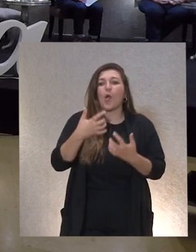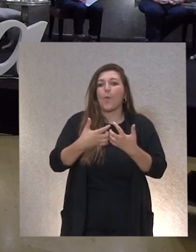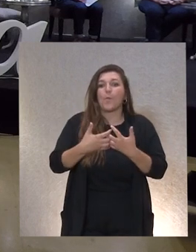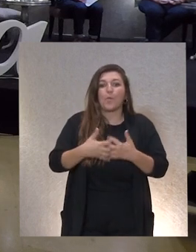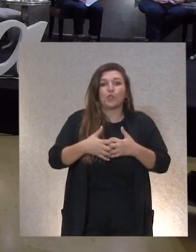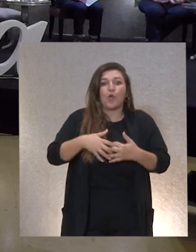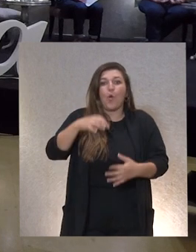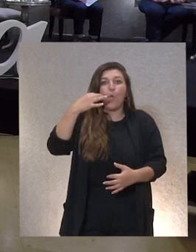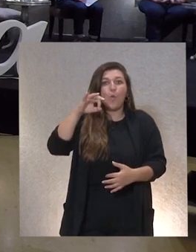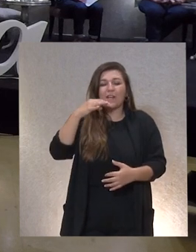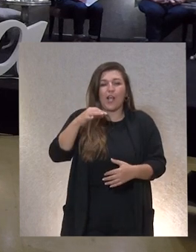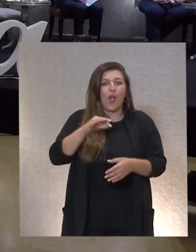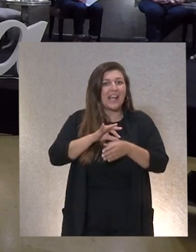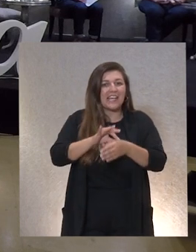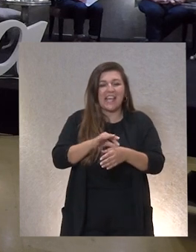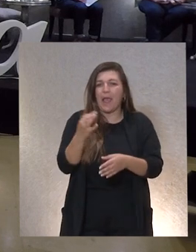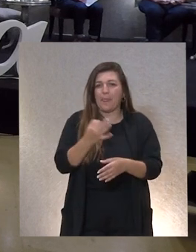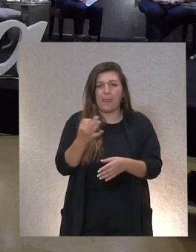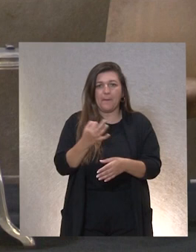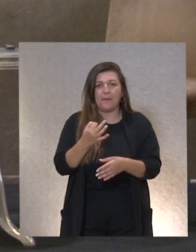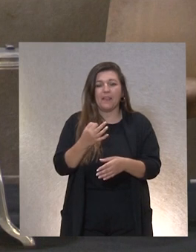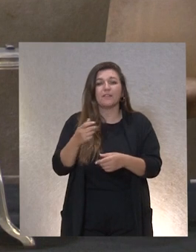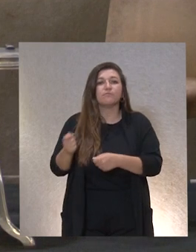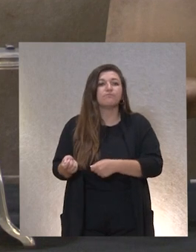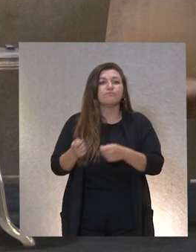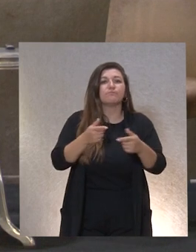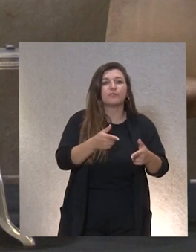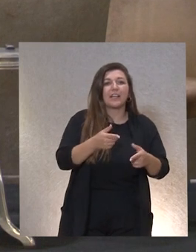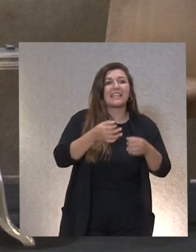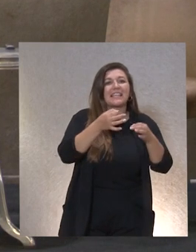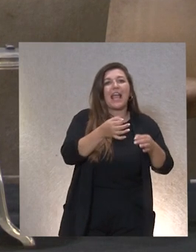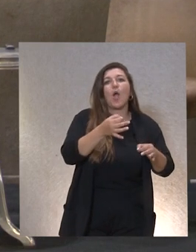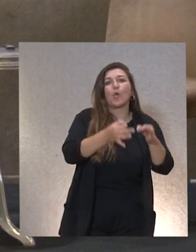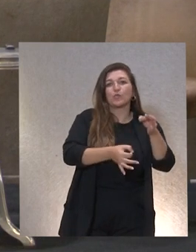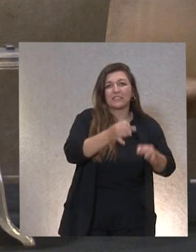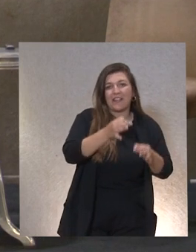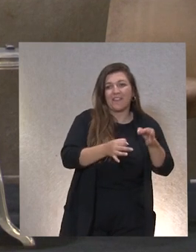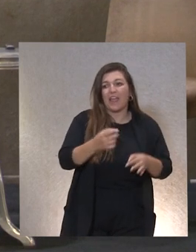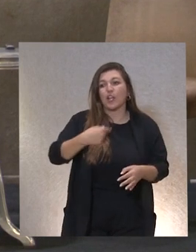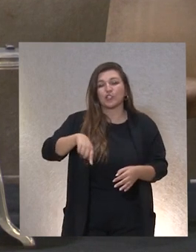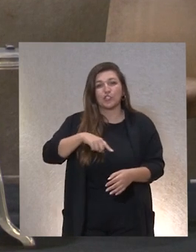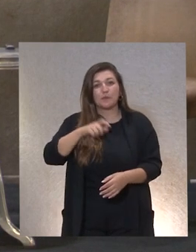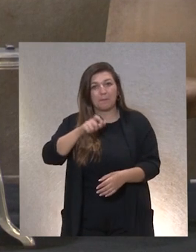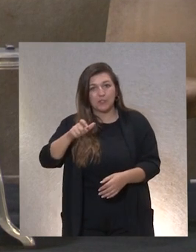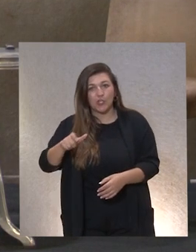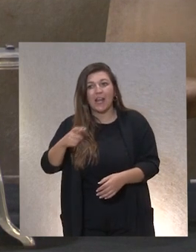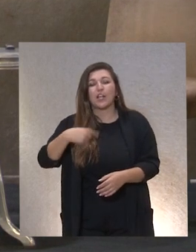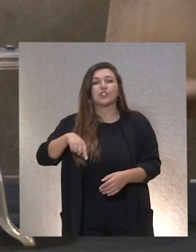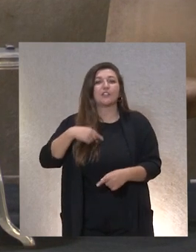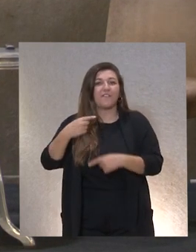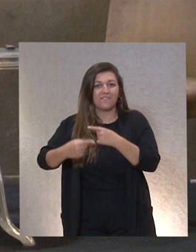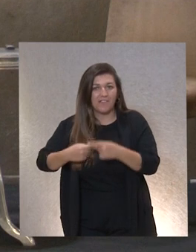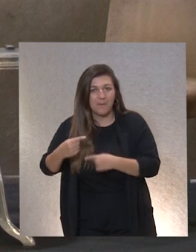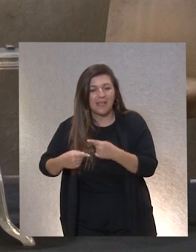nos tiene que guiar que es llegar a la justicia y llegar a que nuestras personas y por supuesto nuestras familias